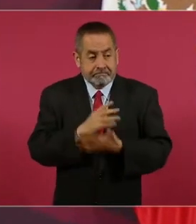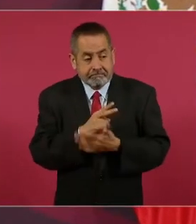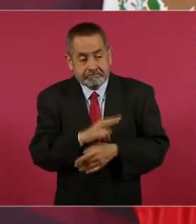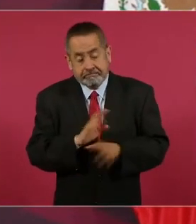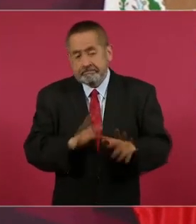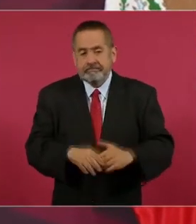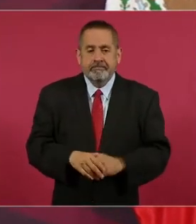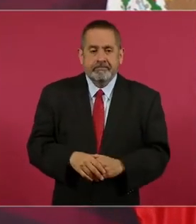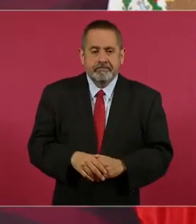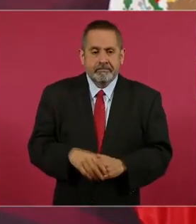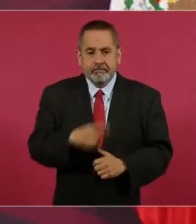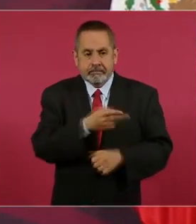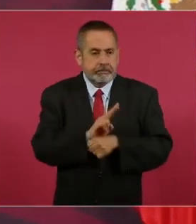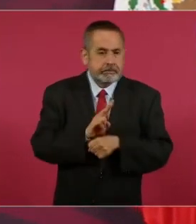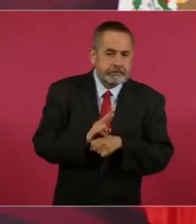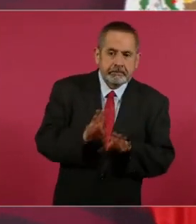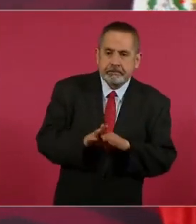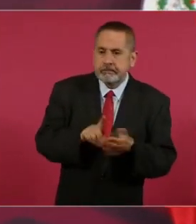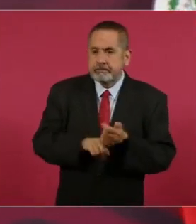estaba de guardia.